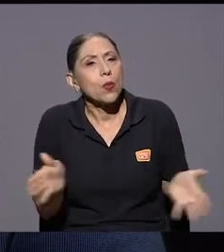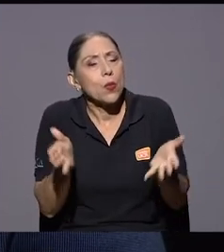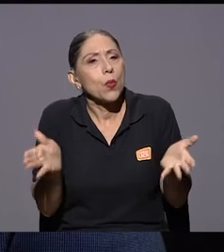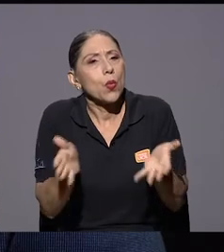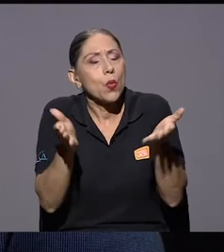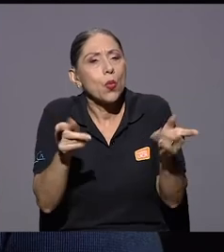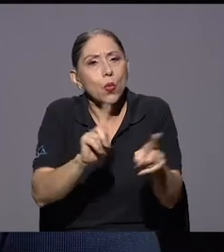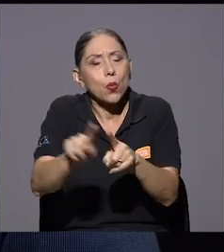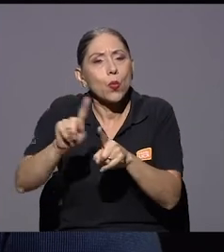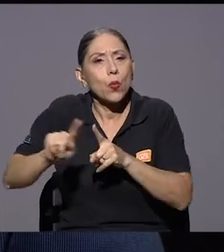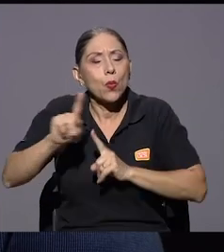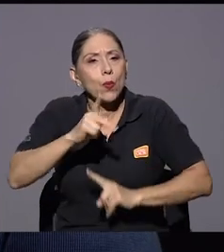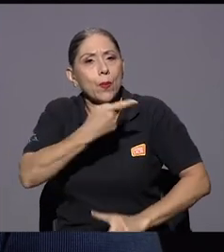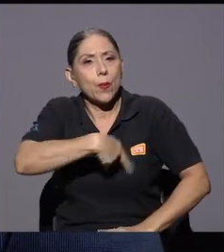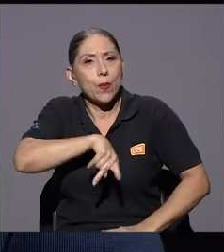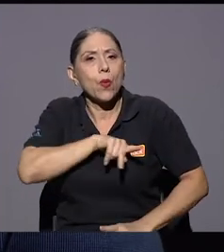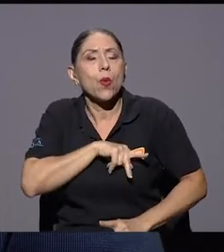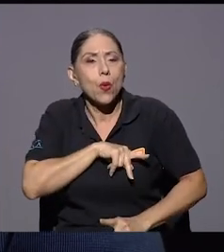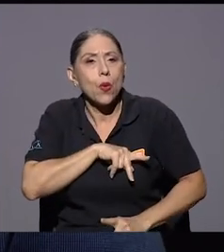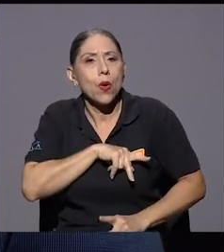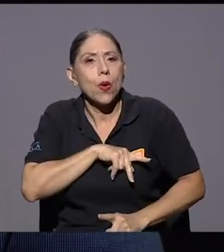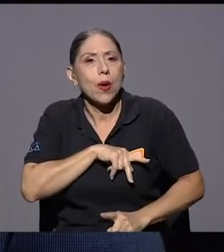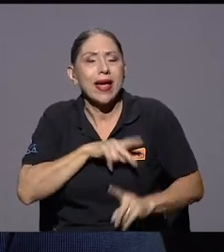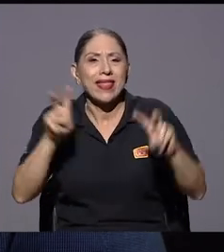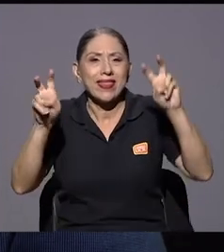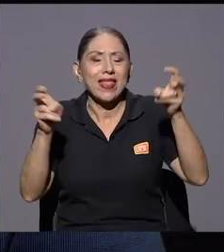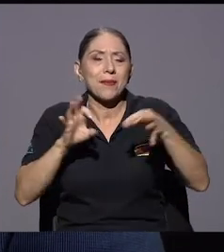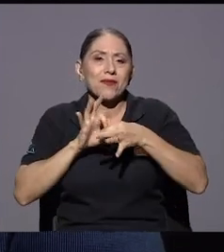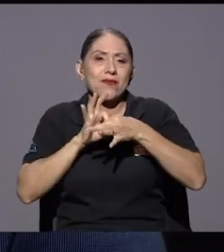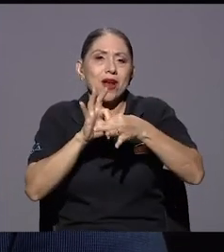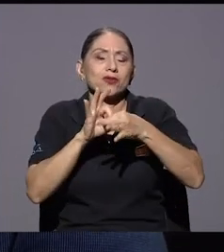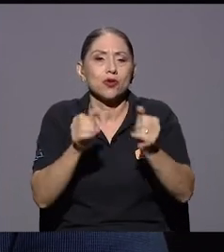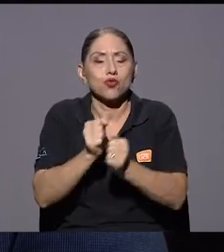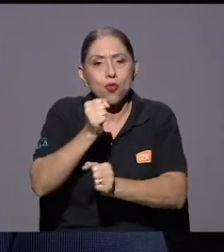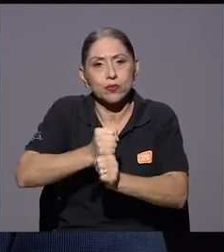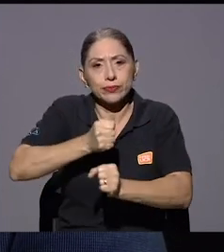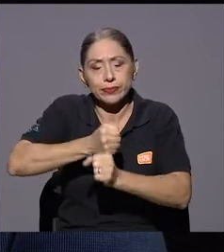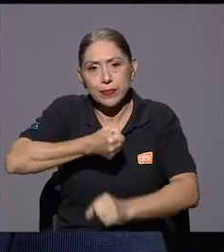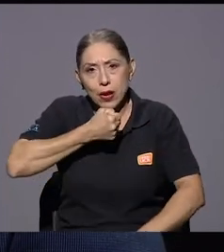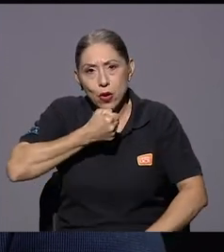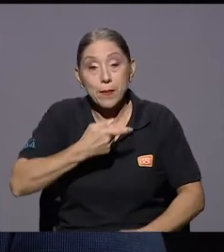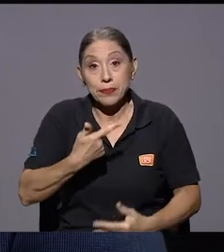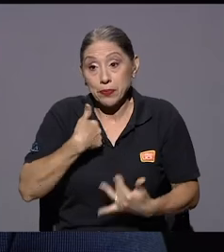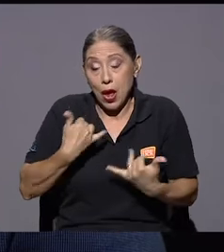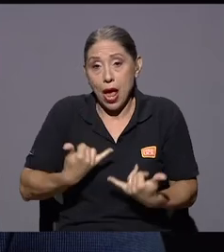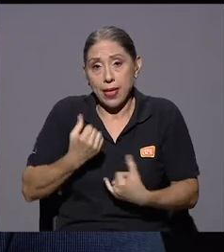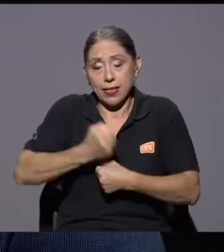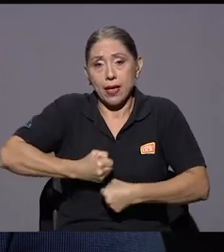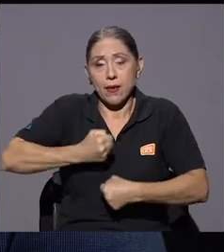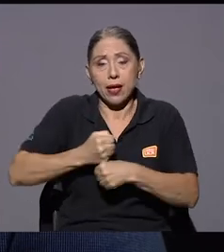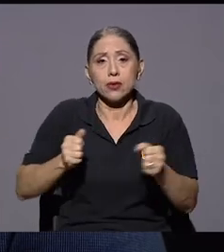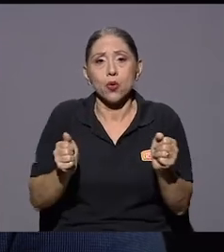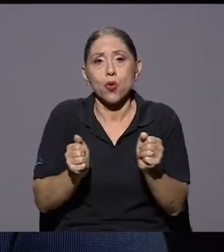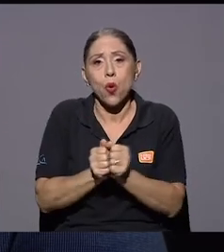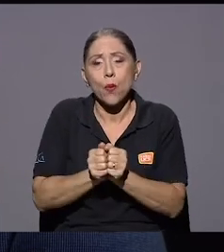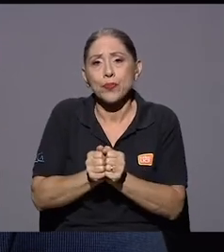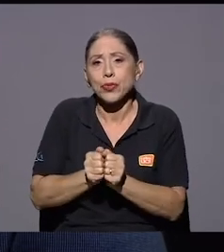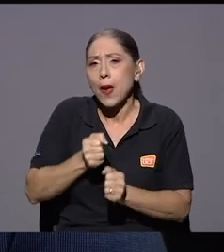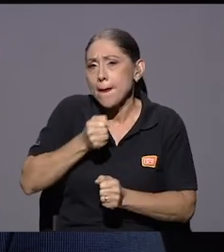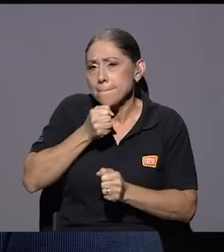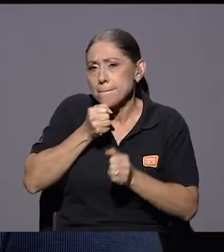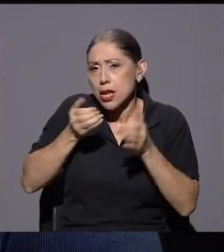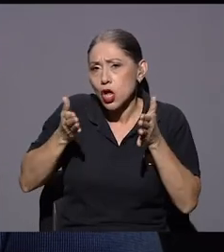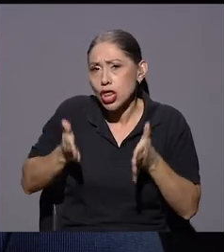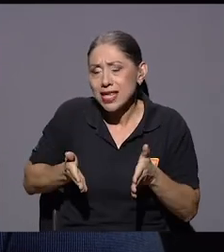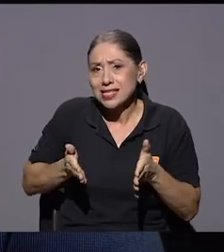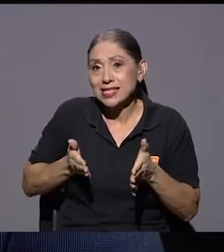proyectos personales en temas relacionados con periodismo estoy trabajando con un periodista